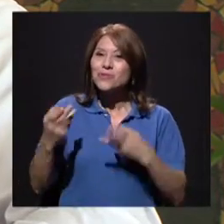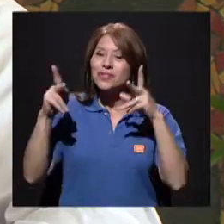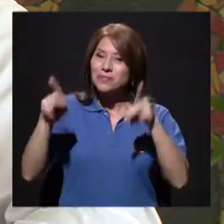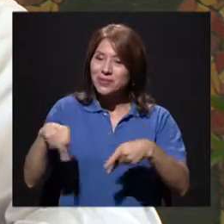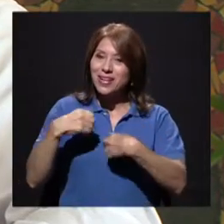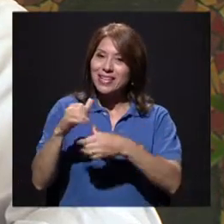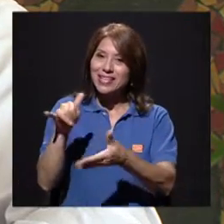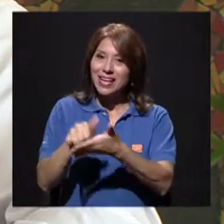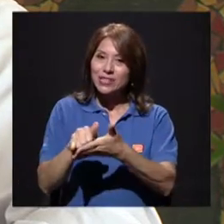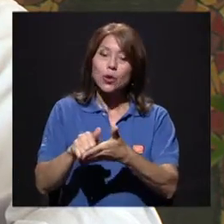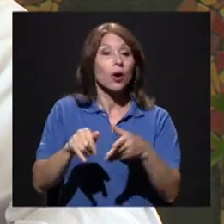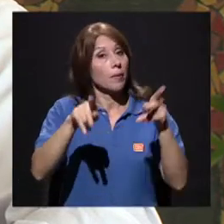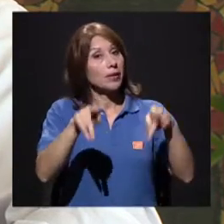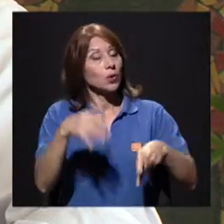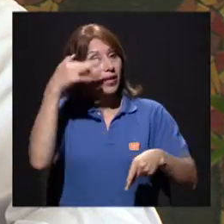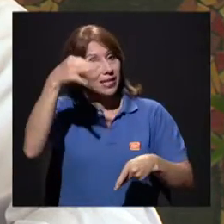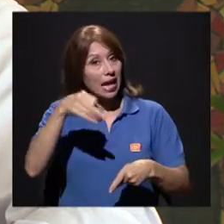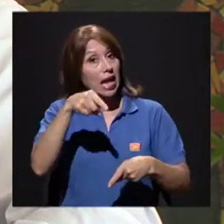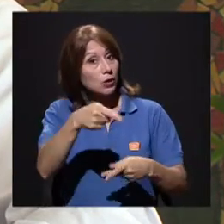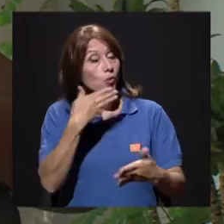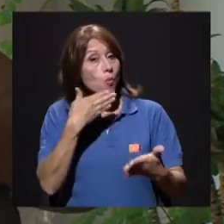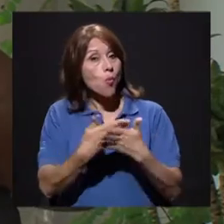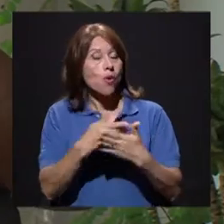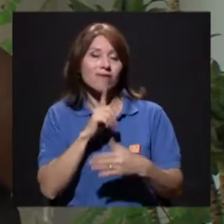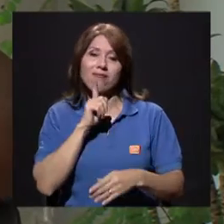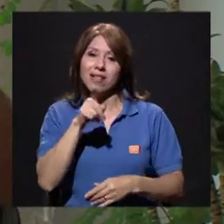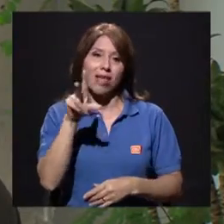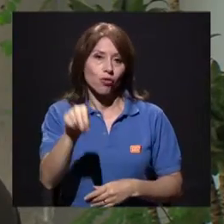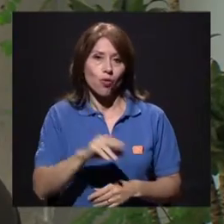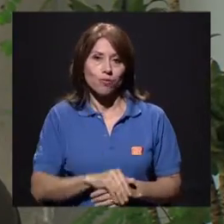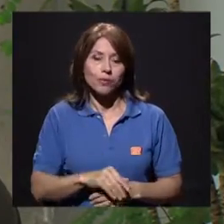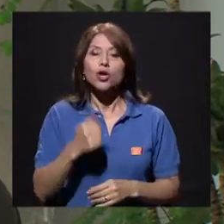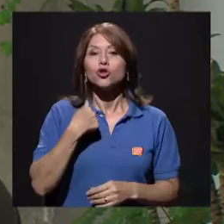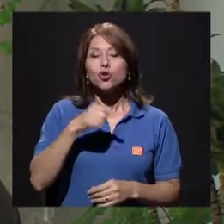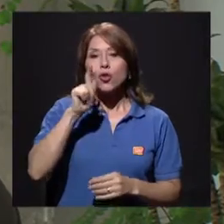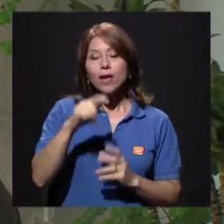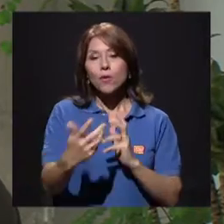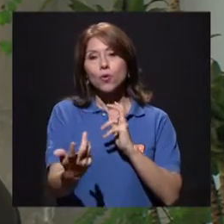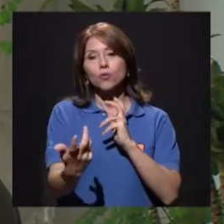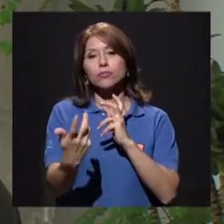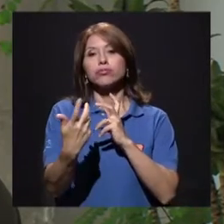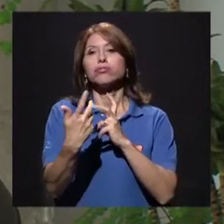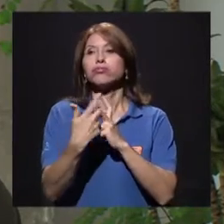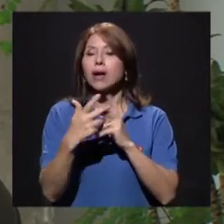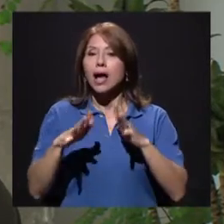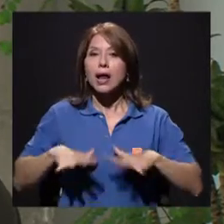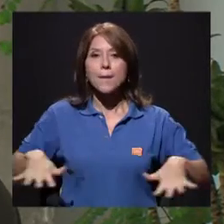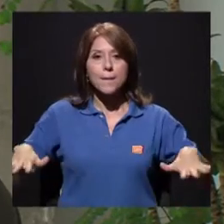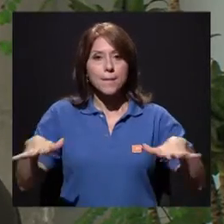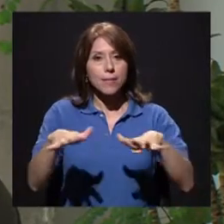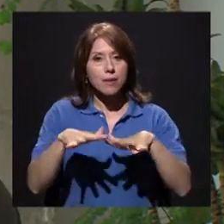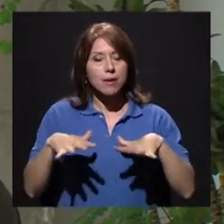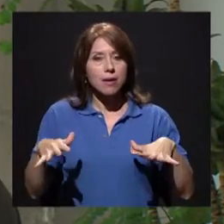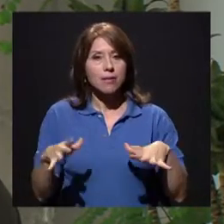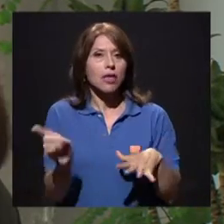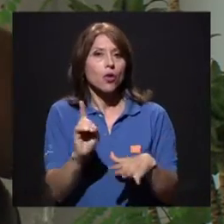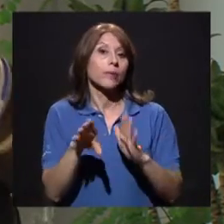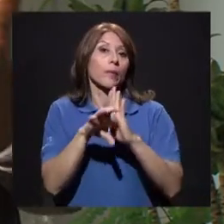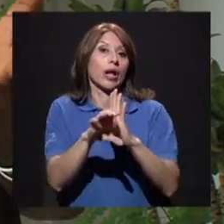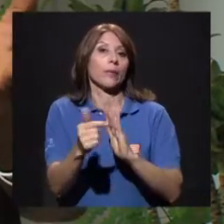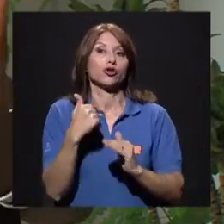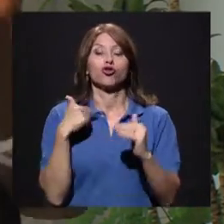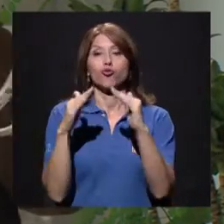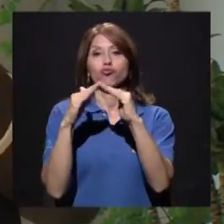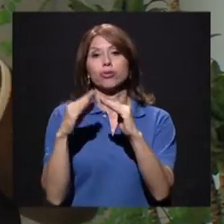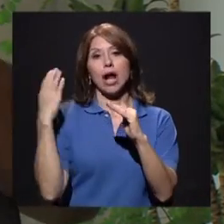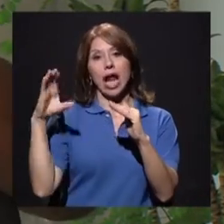condición me está haciendo favorable. En realidad, no. Entonces, yo tengo que ajustarme al ambiente, a donde estoy. Si fuera